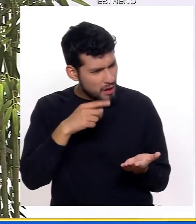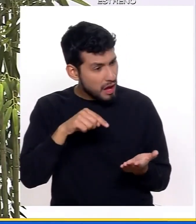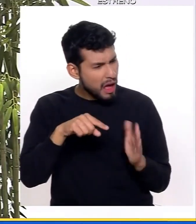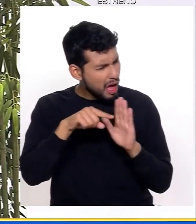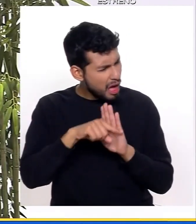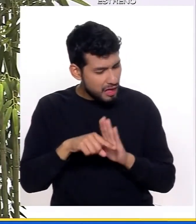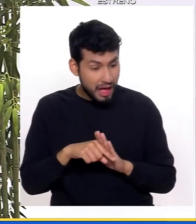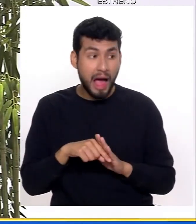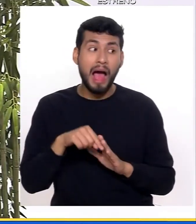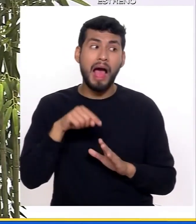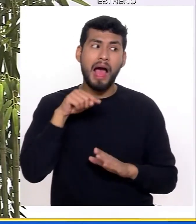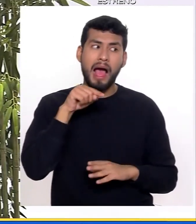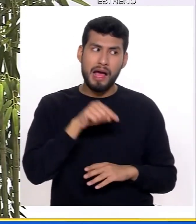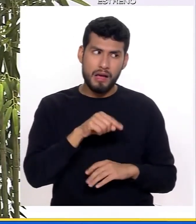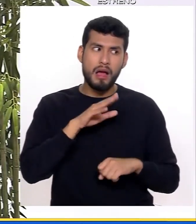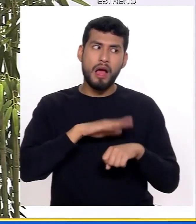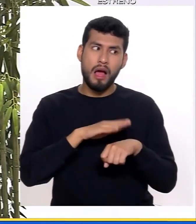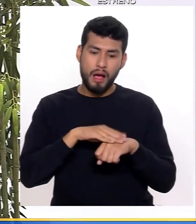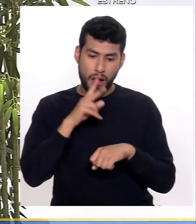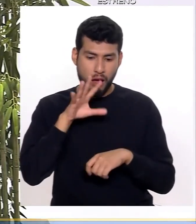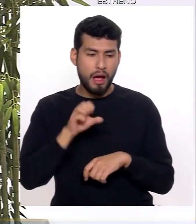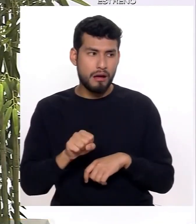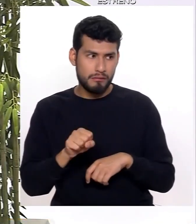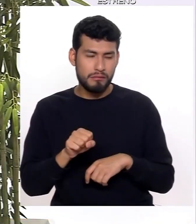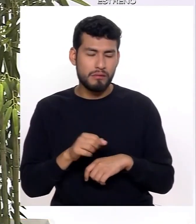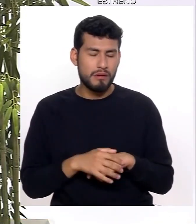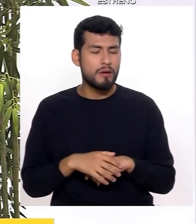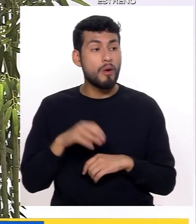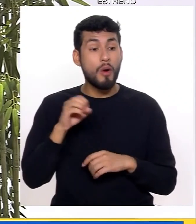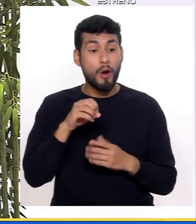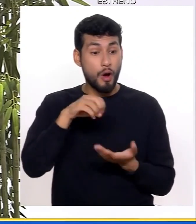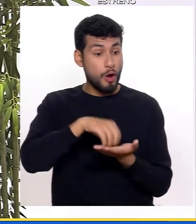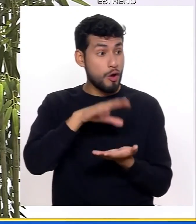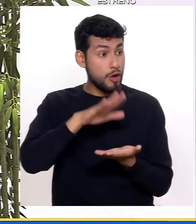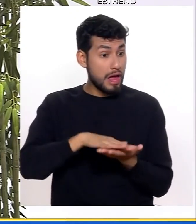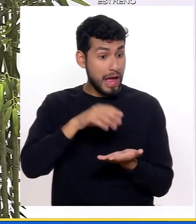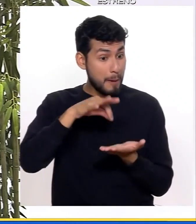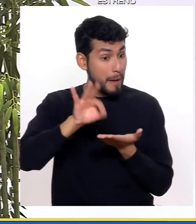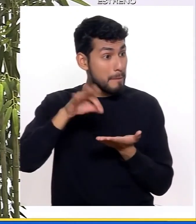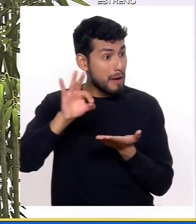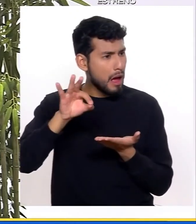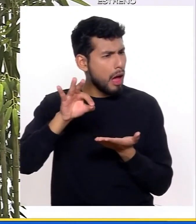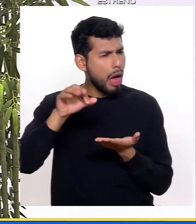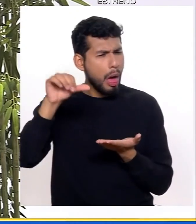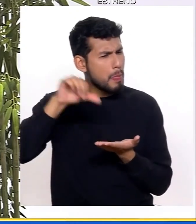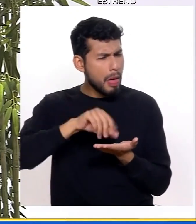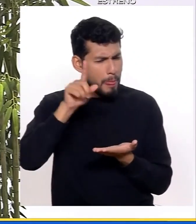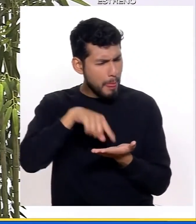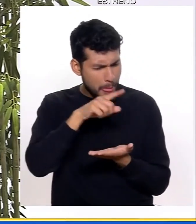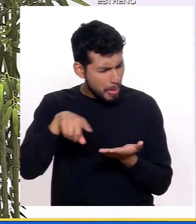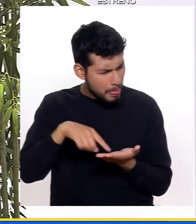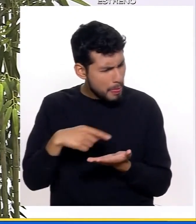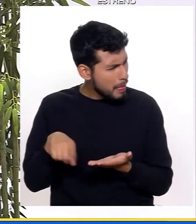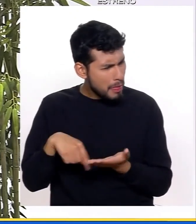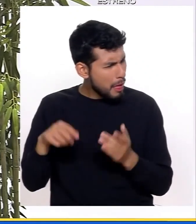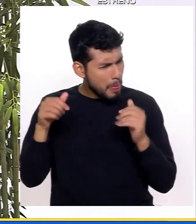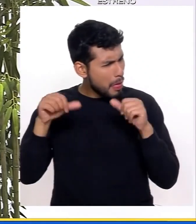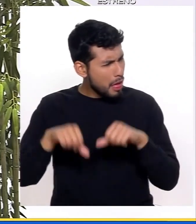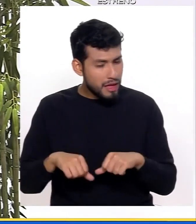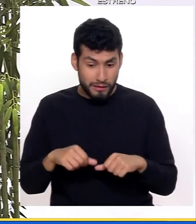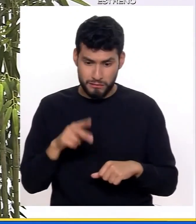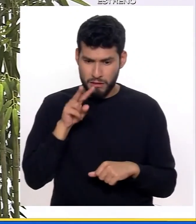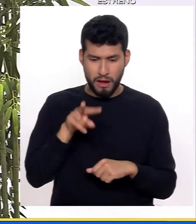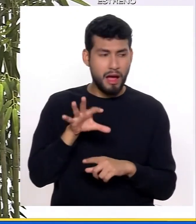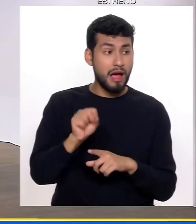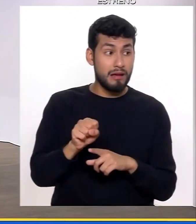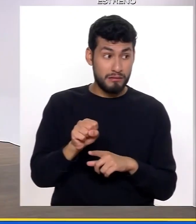en este niño. Si el niño baja las notas, tiene problemas para rendir, pues lo primero que tenemos que ver qué cosa hay ahí. En los niños, usualmente,